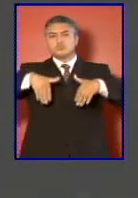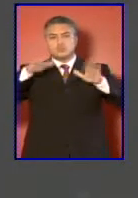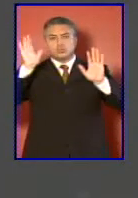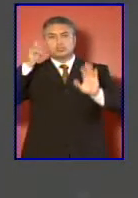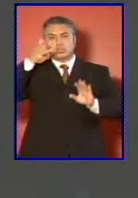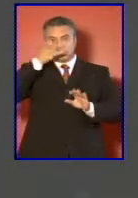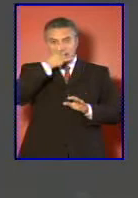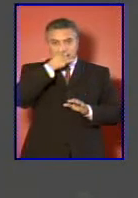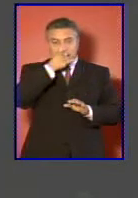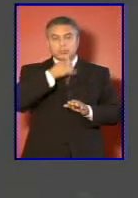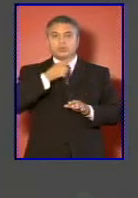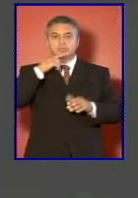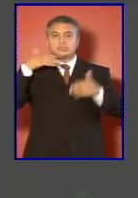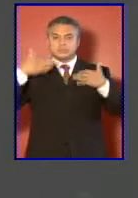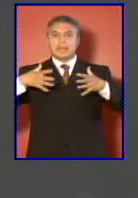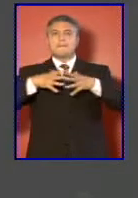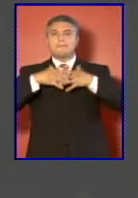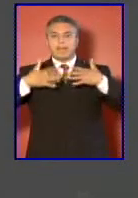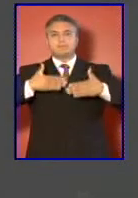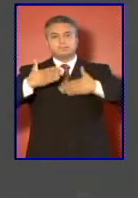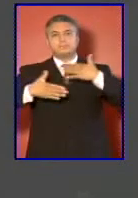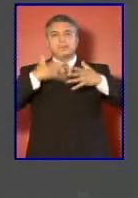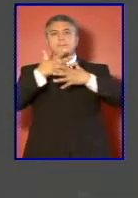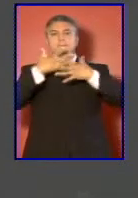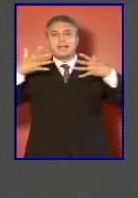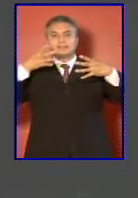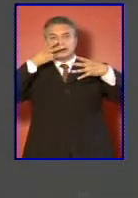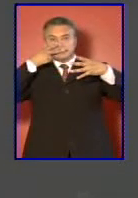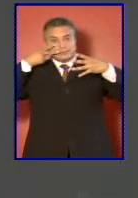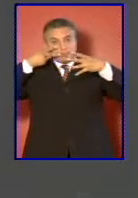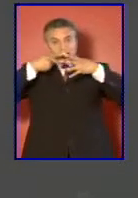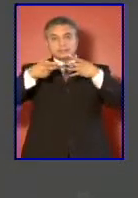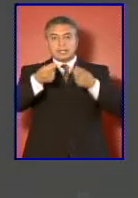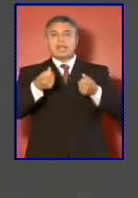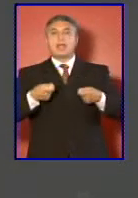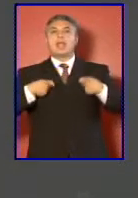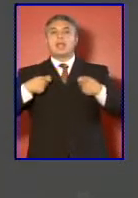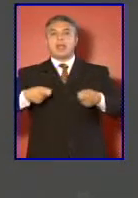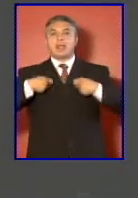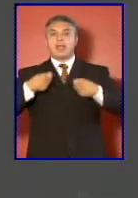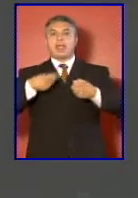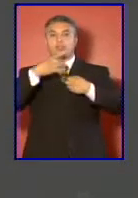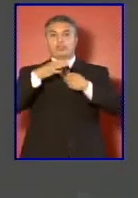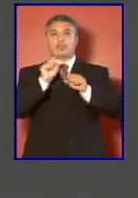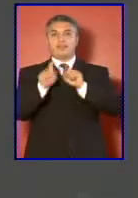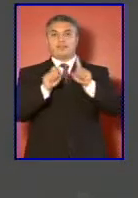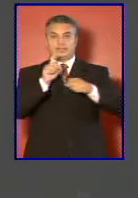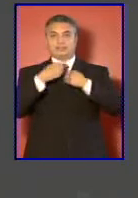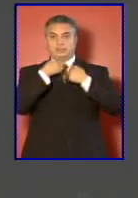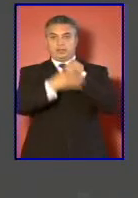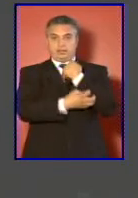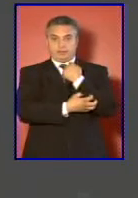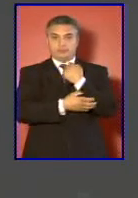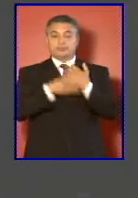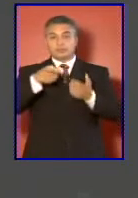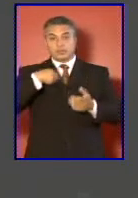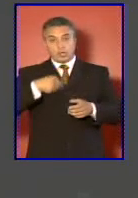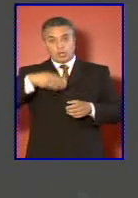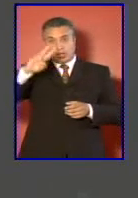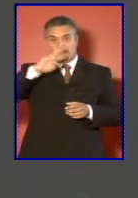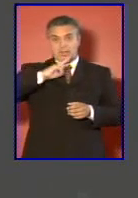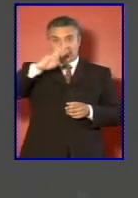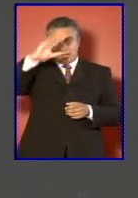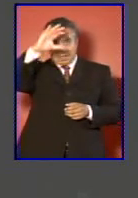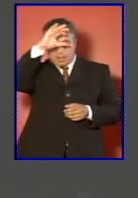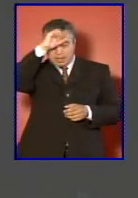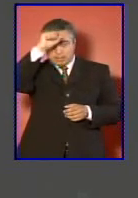promovido una mayor transparencia de los gastos de defensa en nuestra región. Con Argentina fuimos pioneros